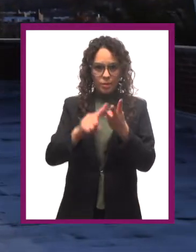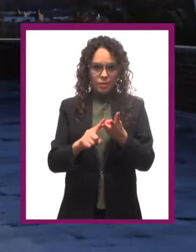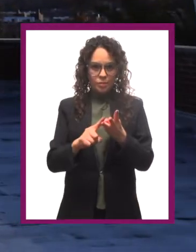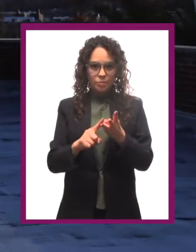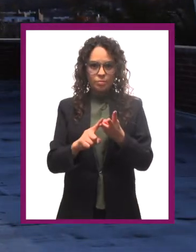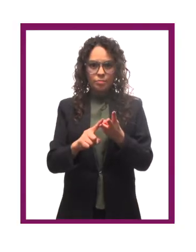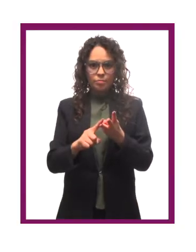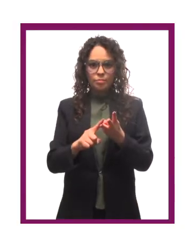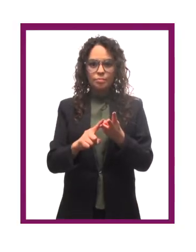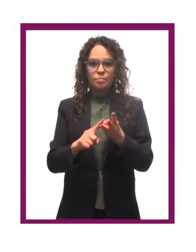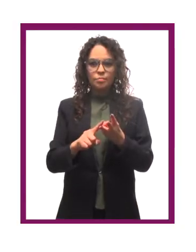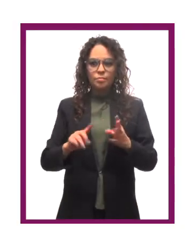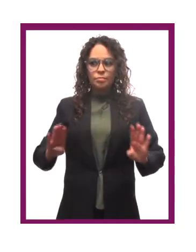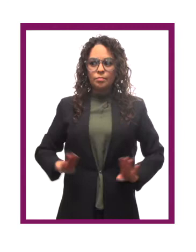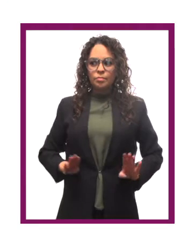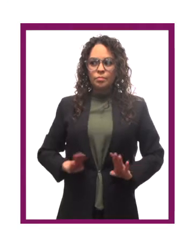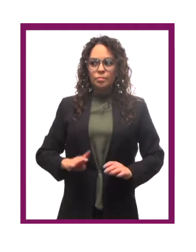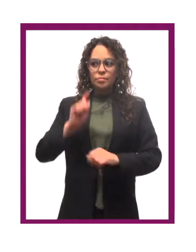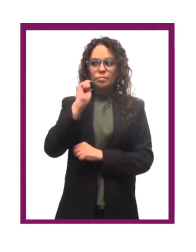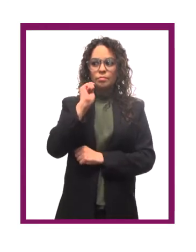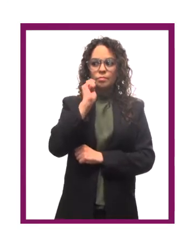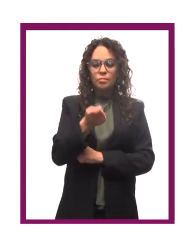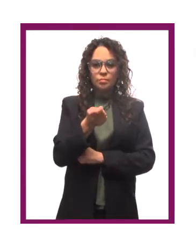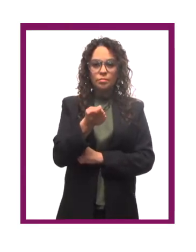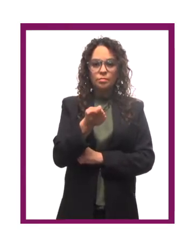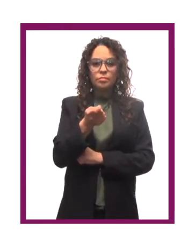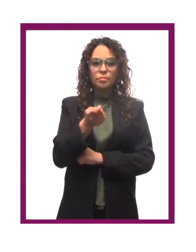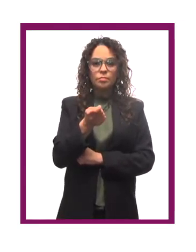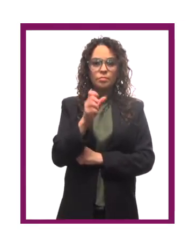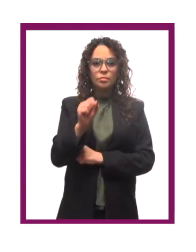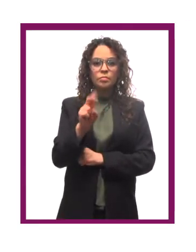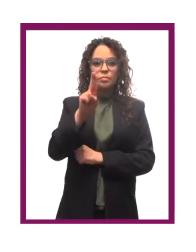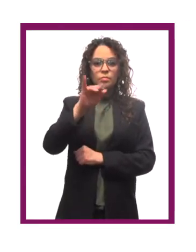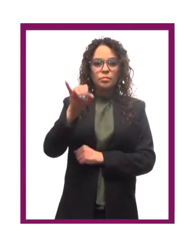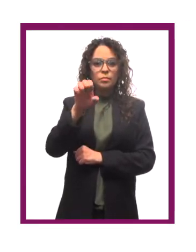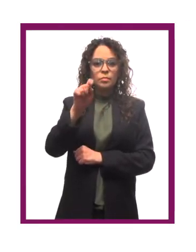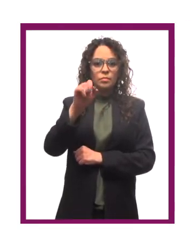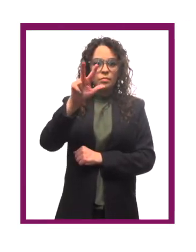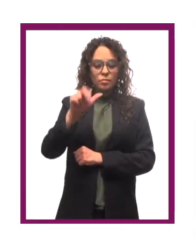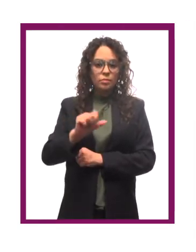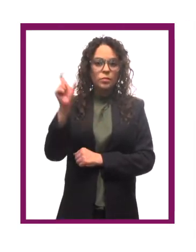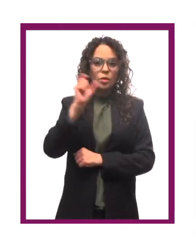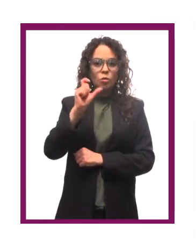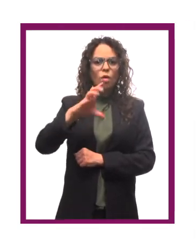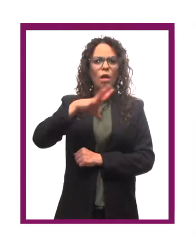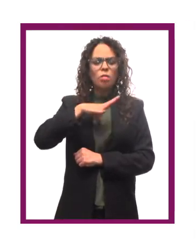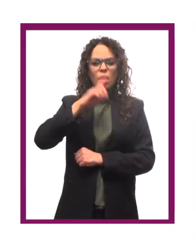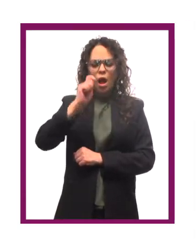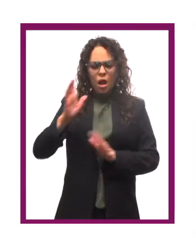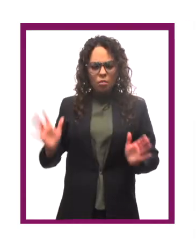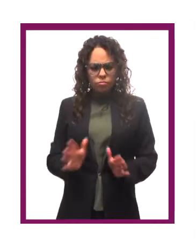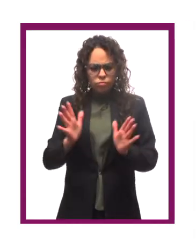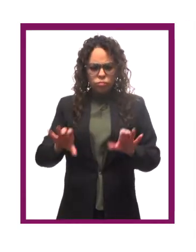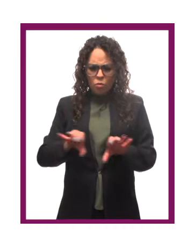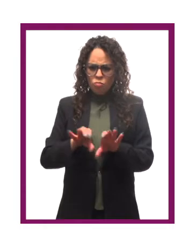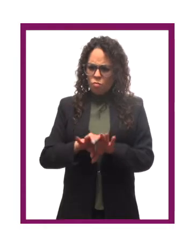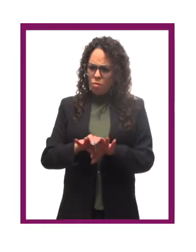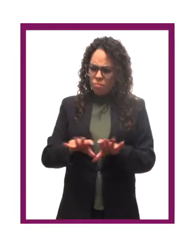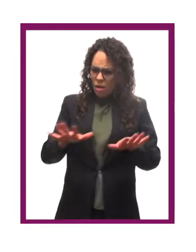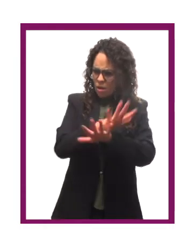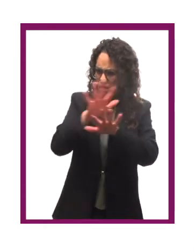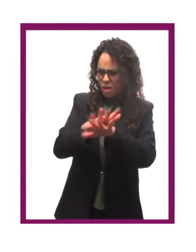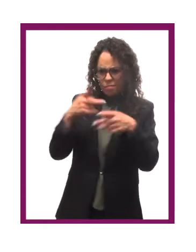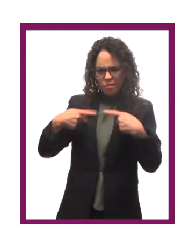motivaciones Las características de la percepción son Subjetiva, cuando las reacciones a un mismo estímulo